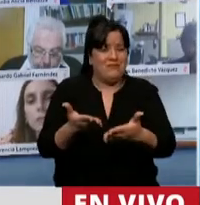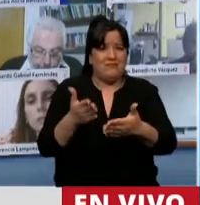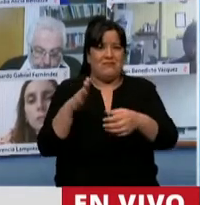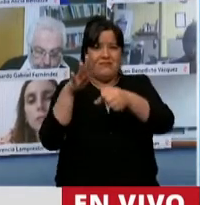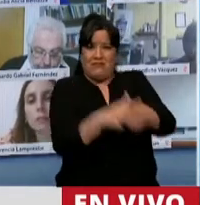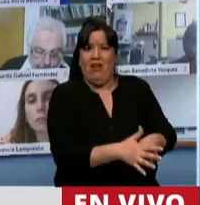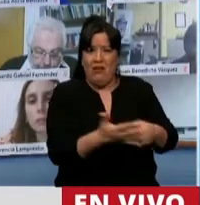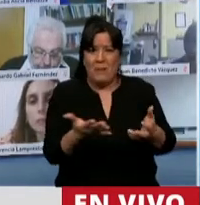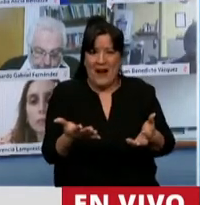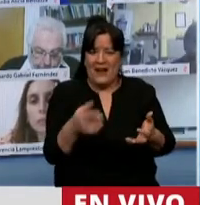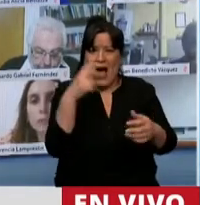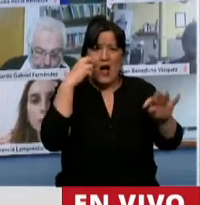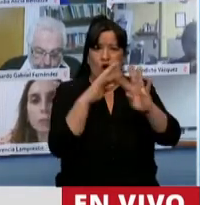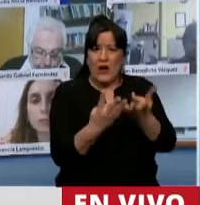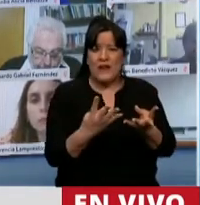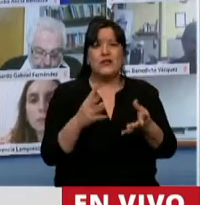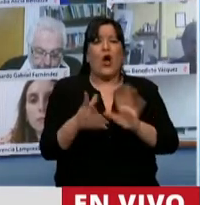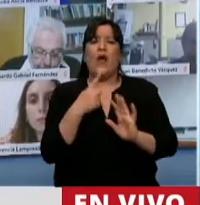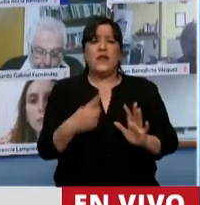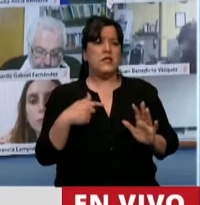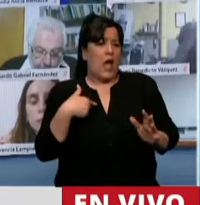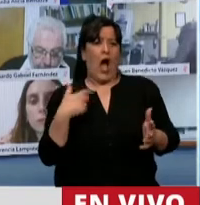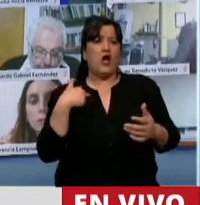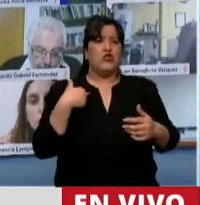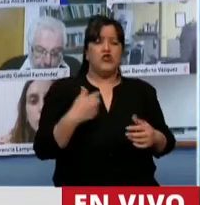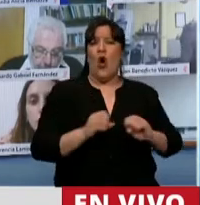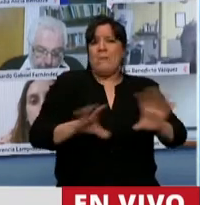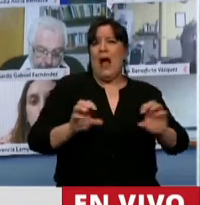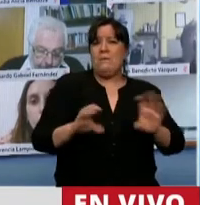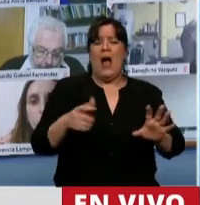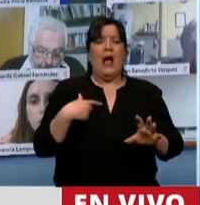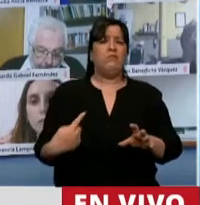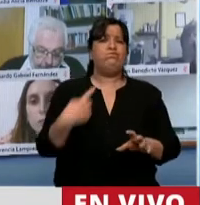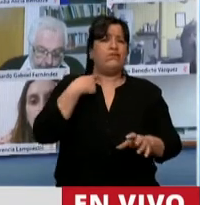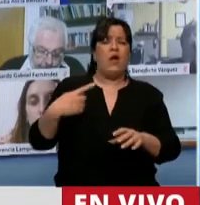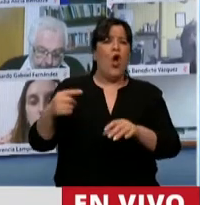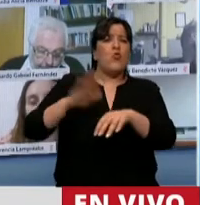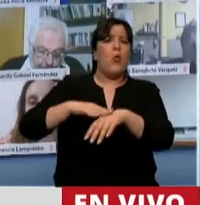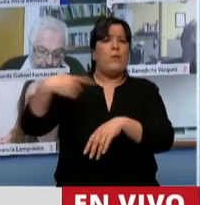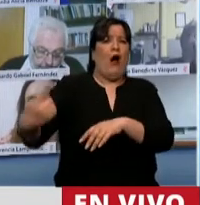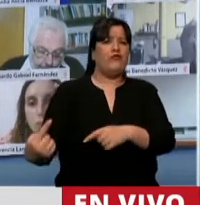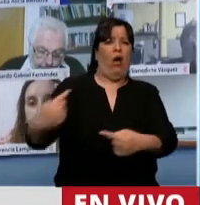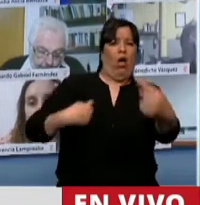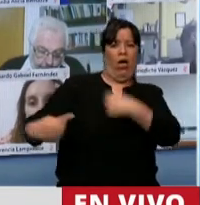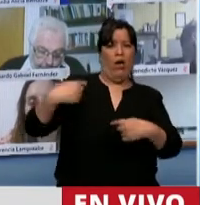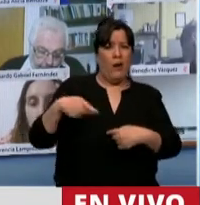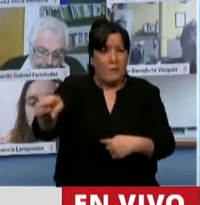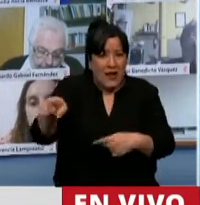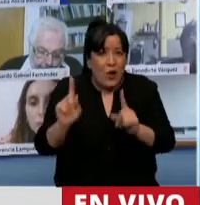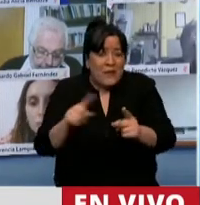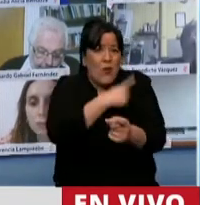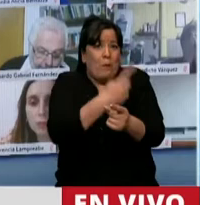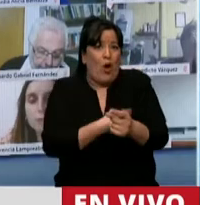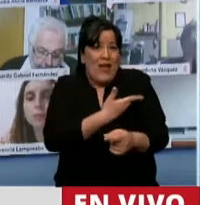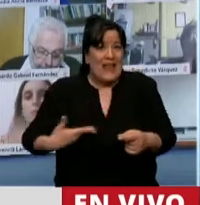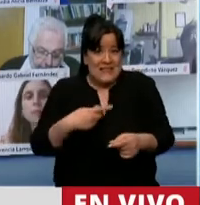Disfrazan el debate, se disfrazan de víctimas los victimarios que quieren frenar un poder del Estado